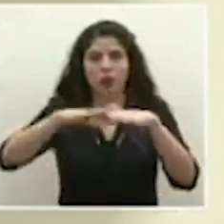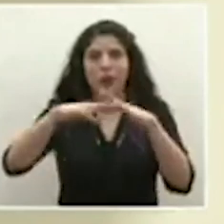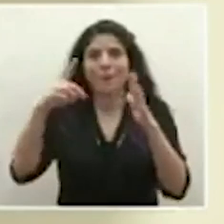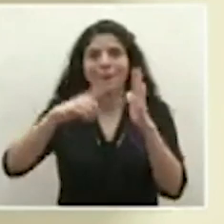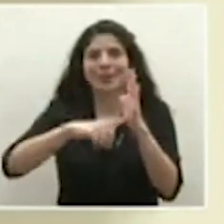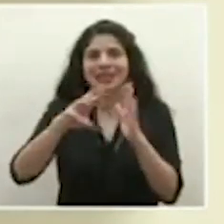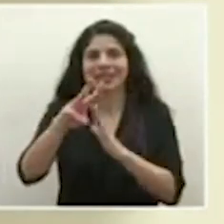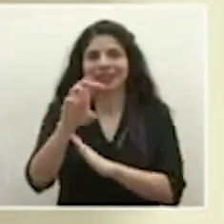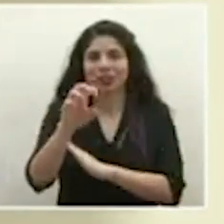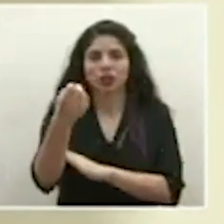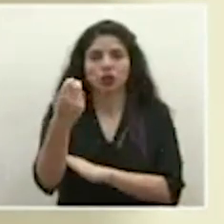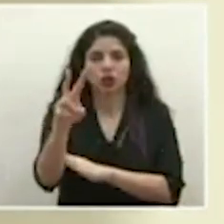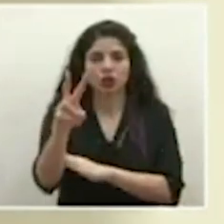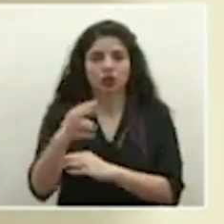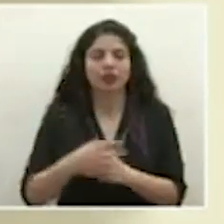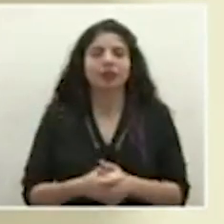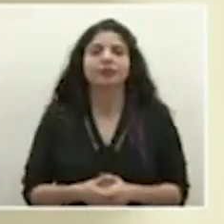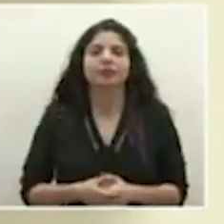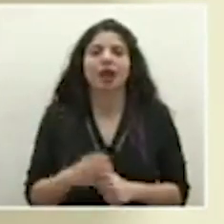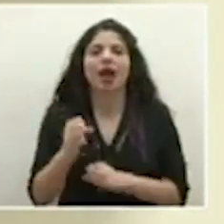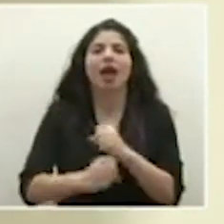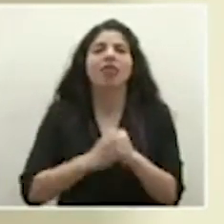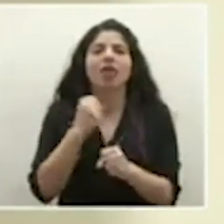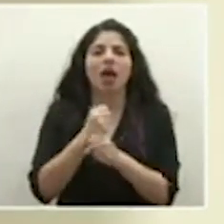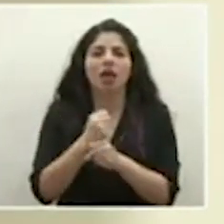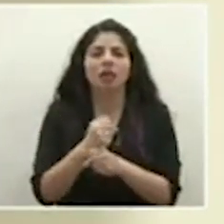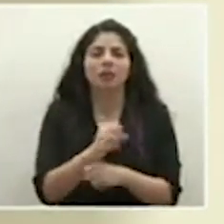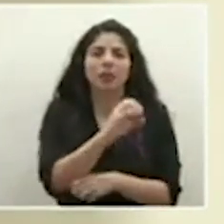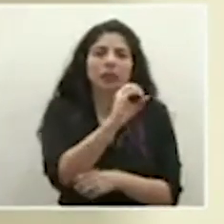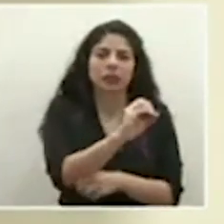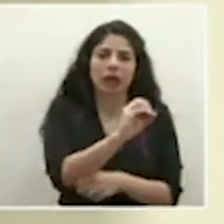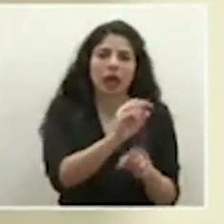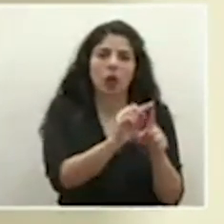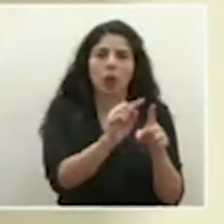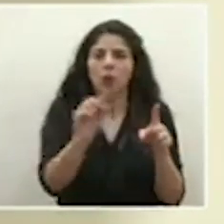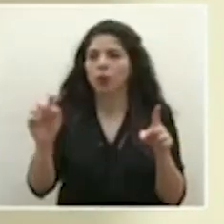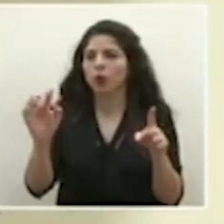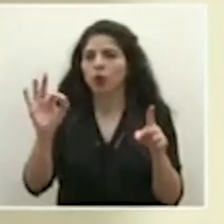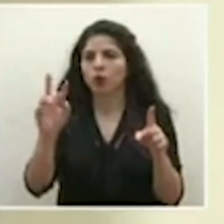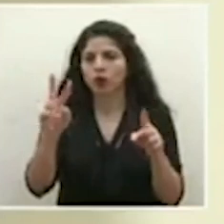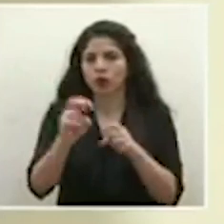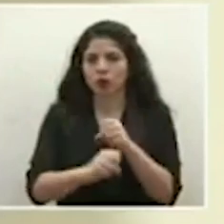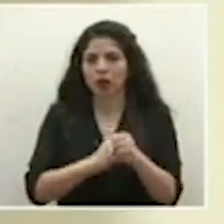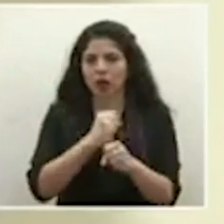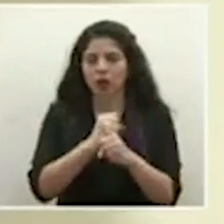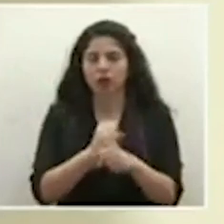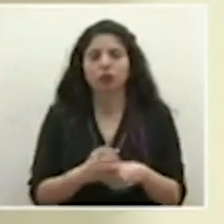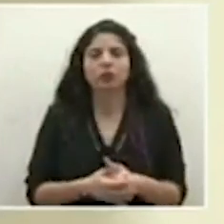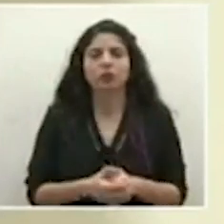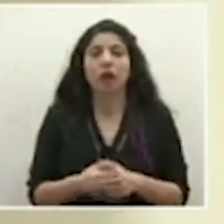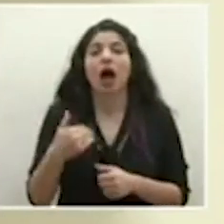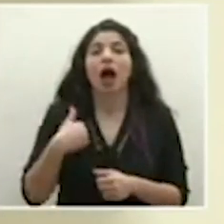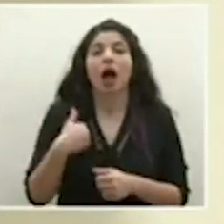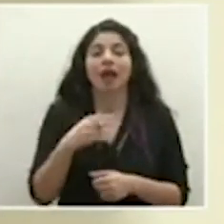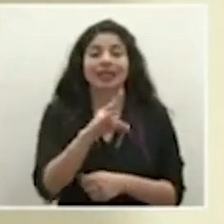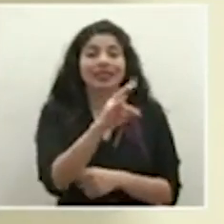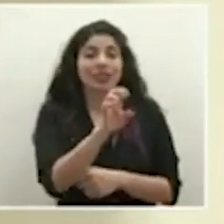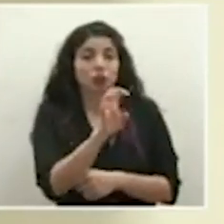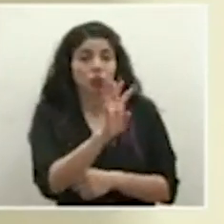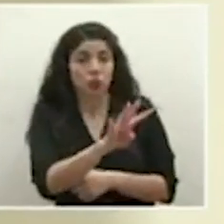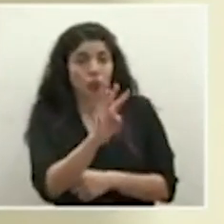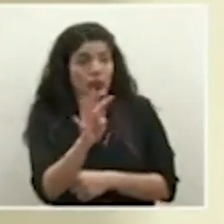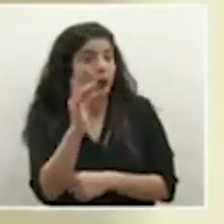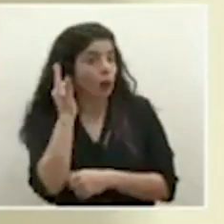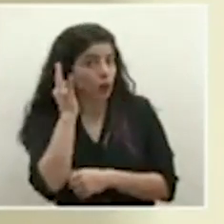1,612. El rango de edad va desde los 0 hasta los 92 años. Tenemos 744